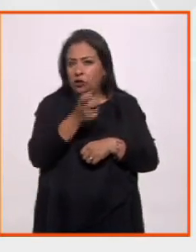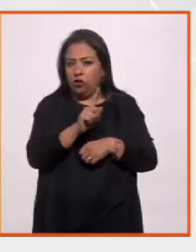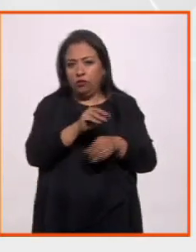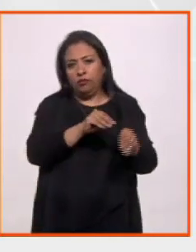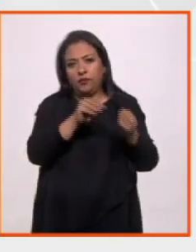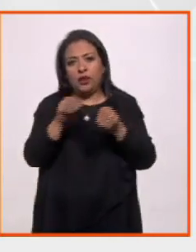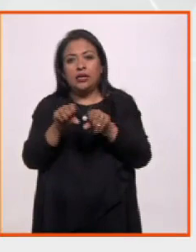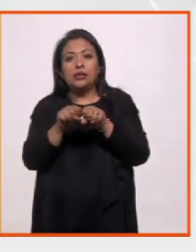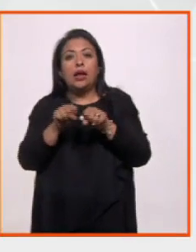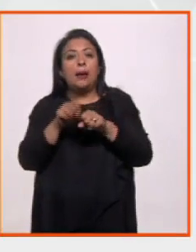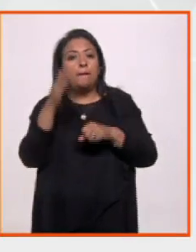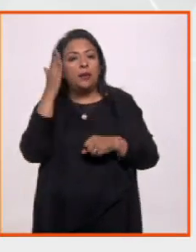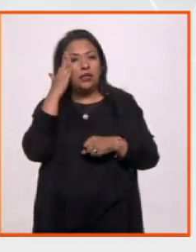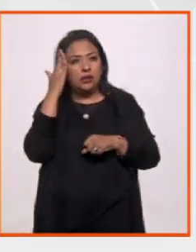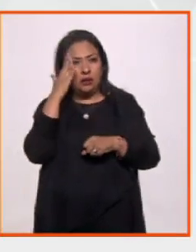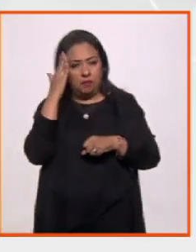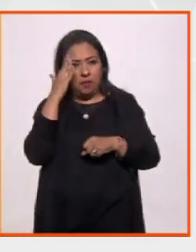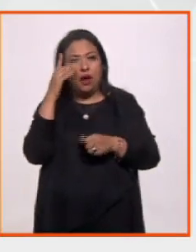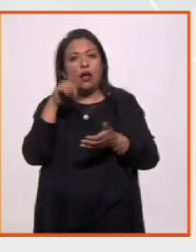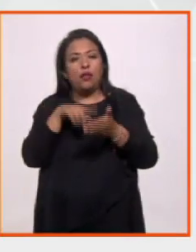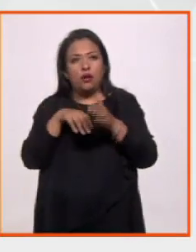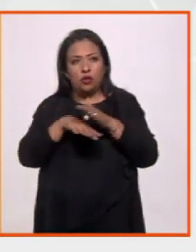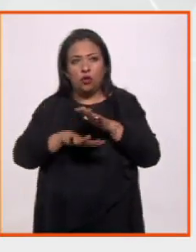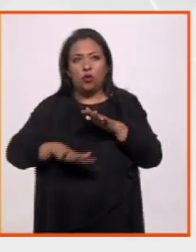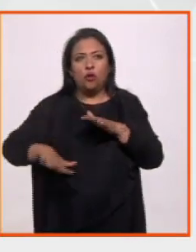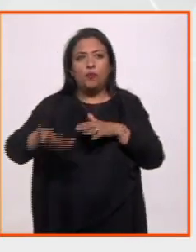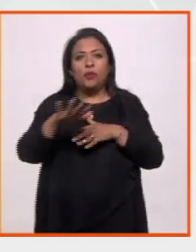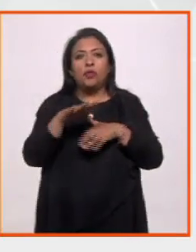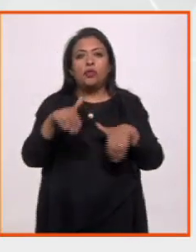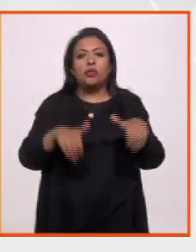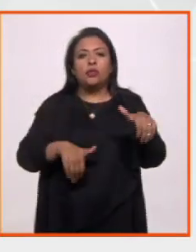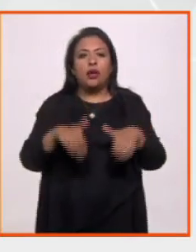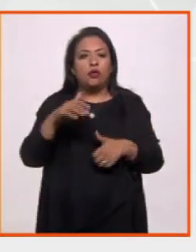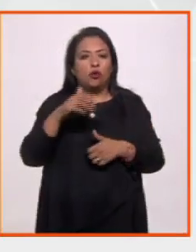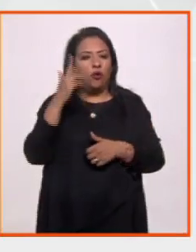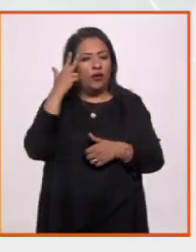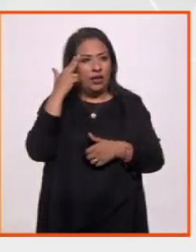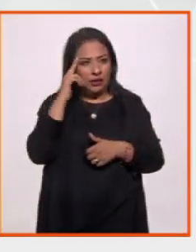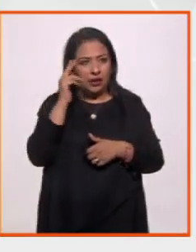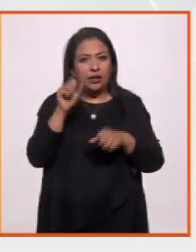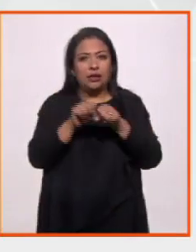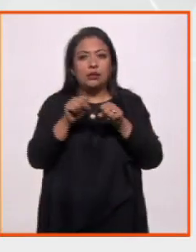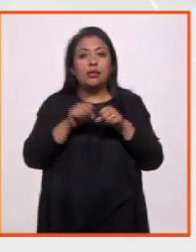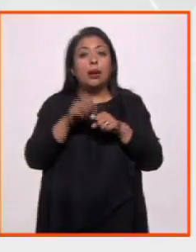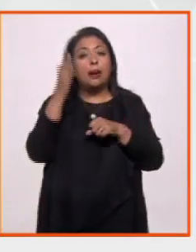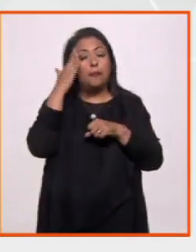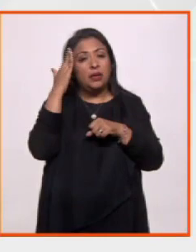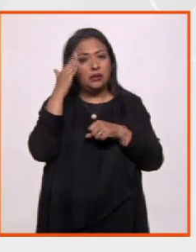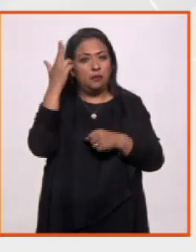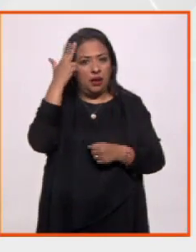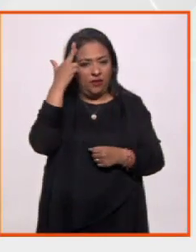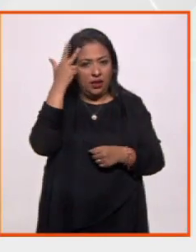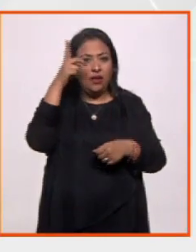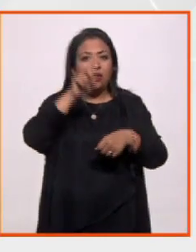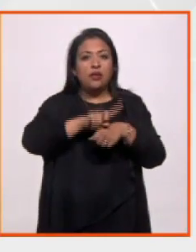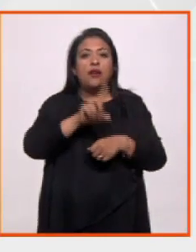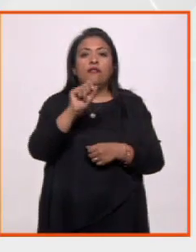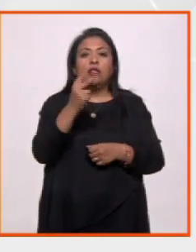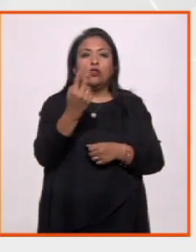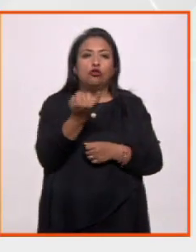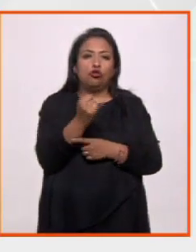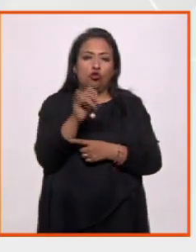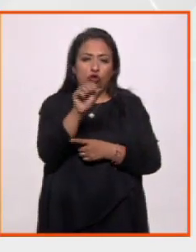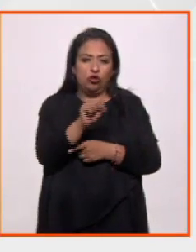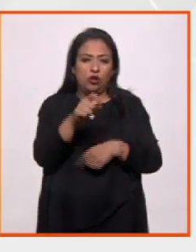es en la sala principal, en lo que conocemos realmente como el Teatro de Bellas Artes. Sala principal del Palacio, el día 22,